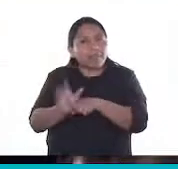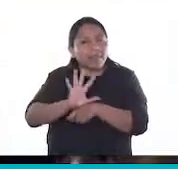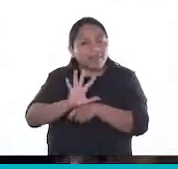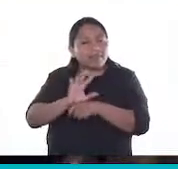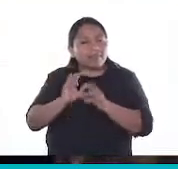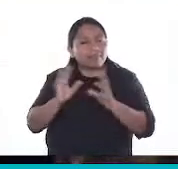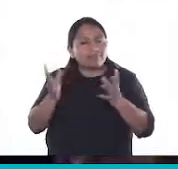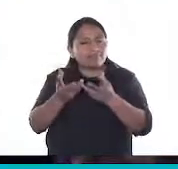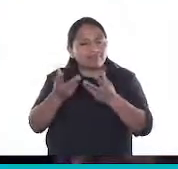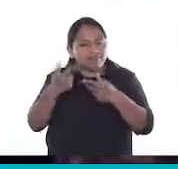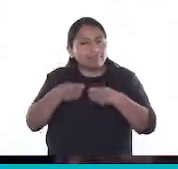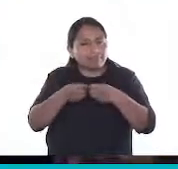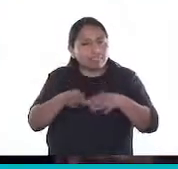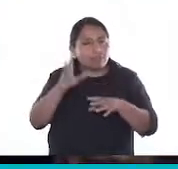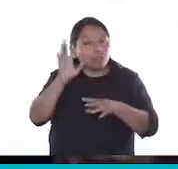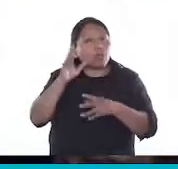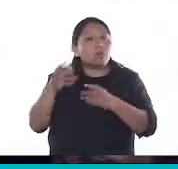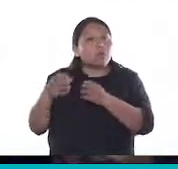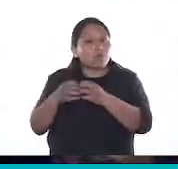que fue algo muy discutido.